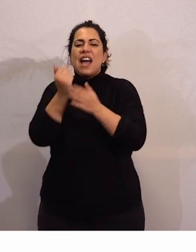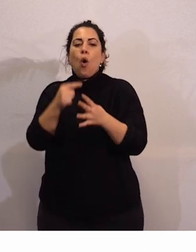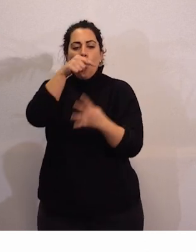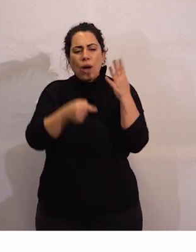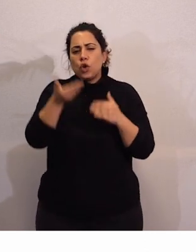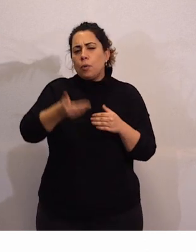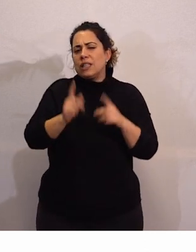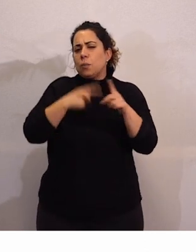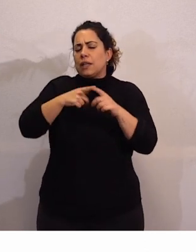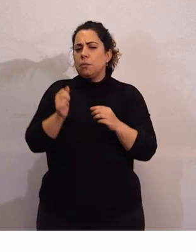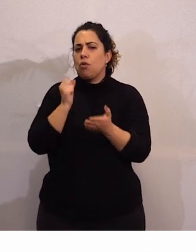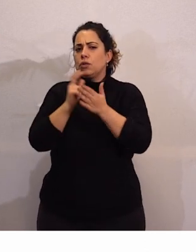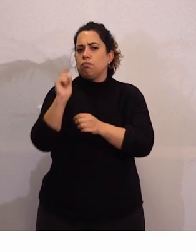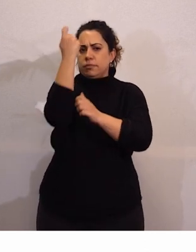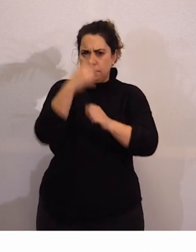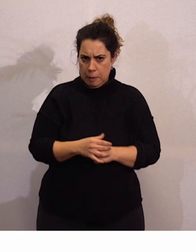Estas son.